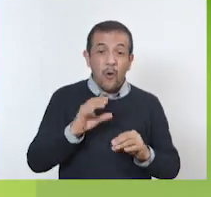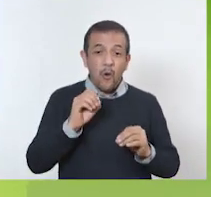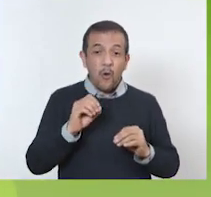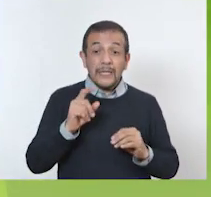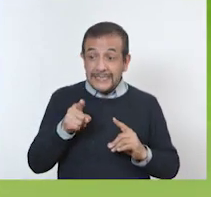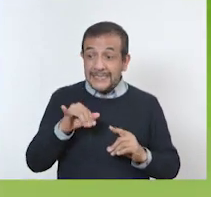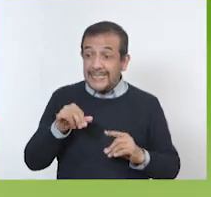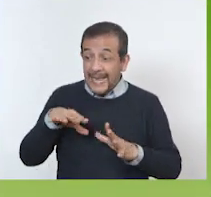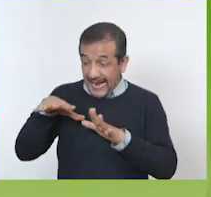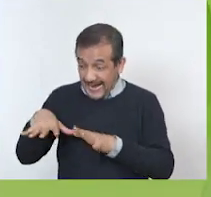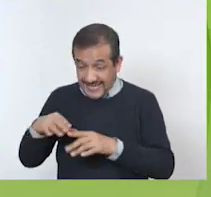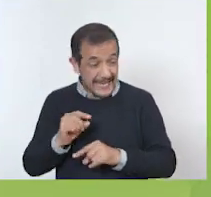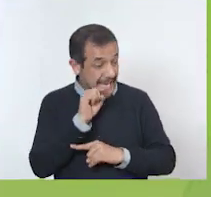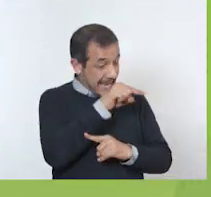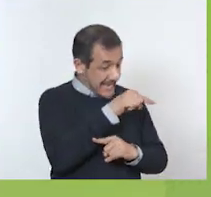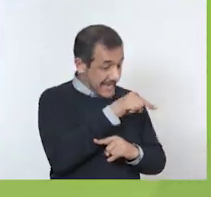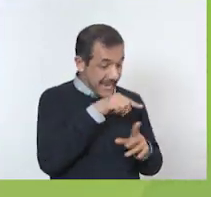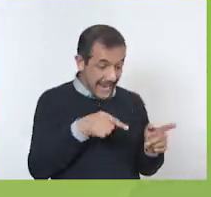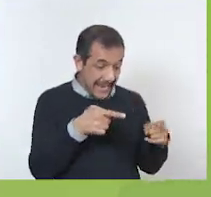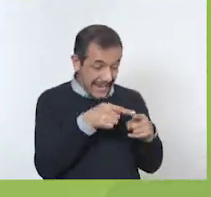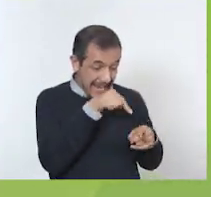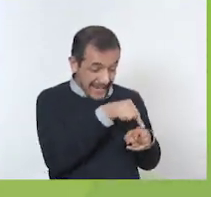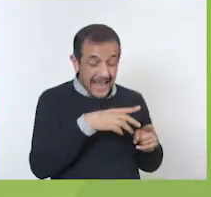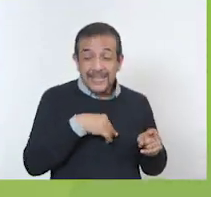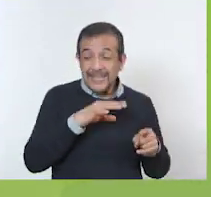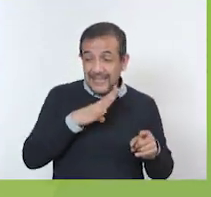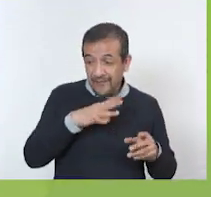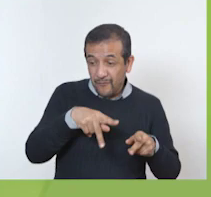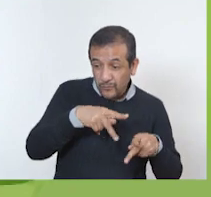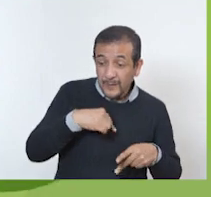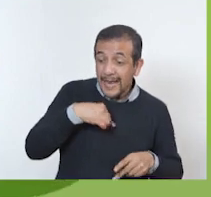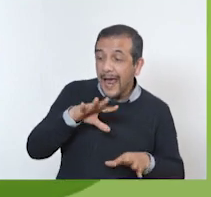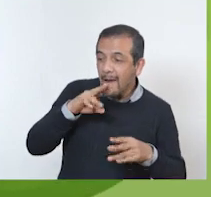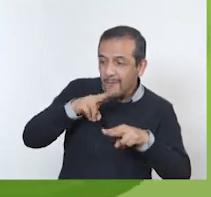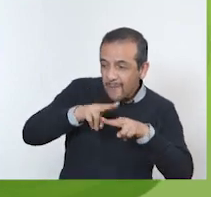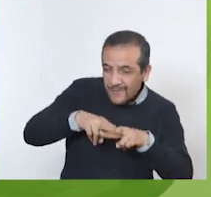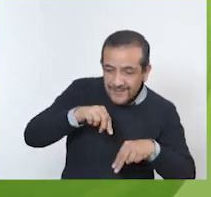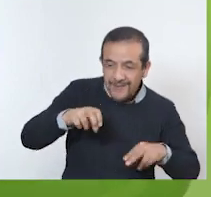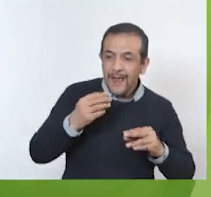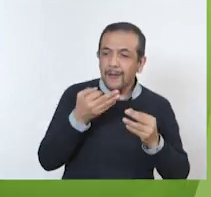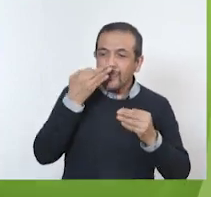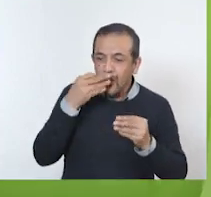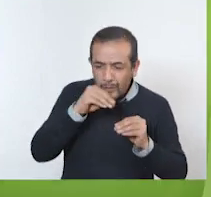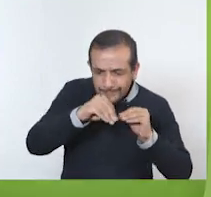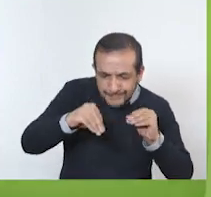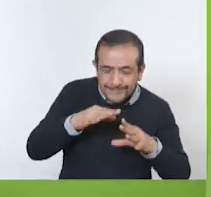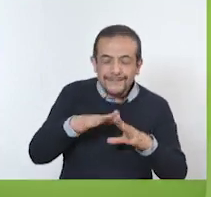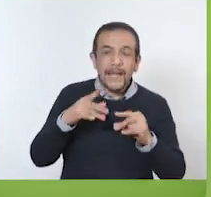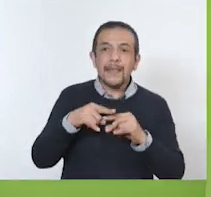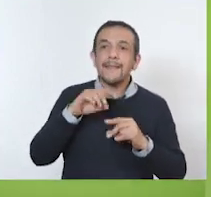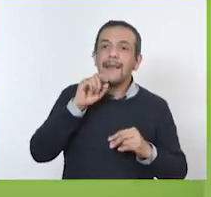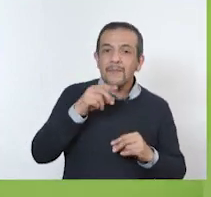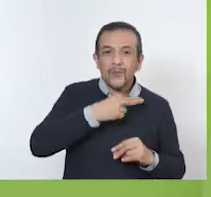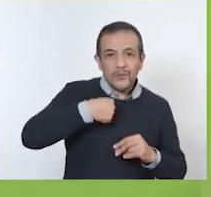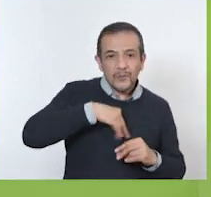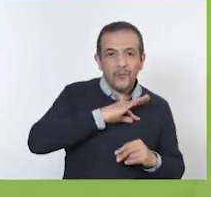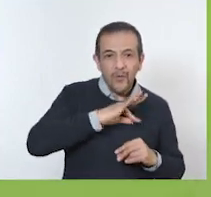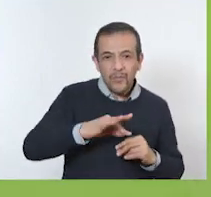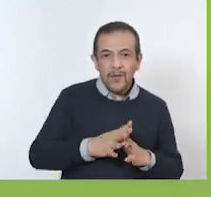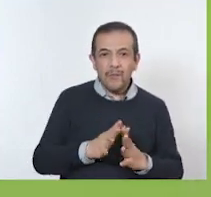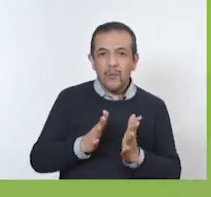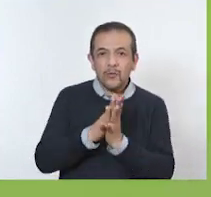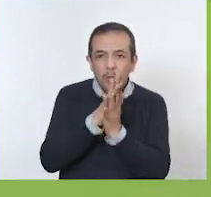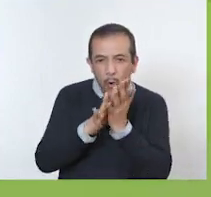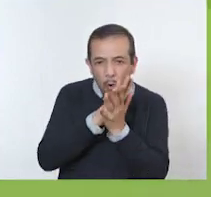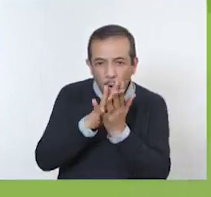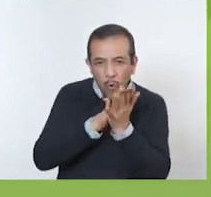lado, ponemos una cancha de fútbol, ¿va? Sí. Hay que poner una banca y muchas flores. Ok. Y podemos hacer algunos muñecos de